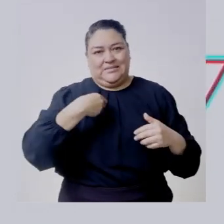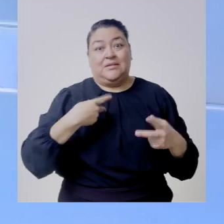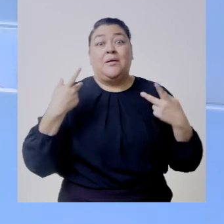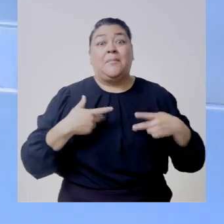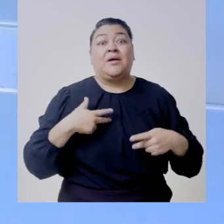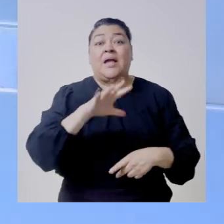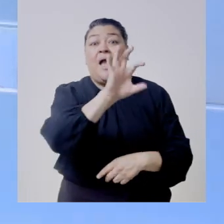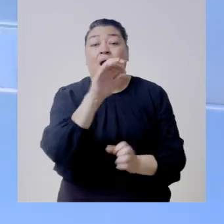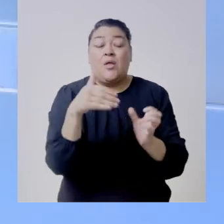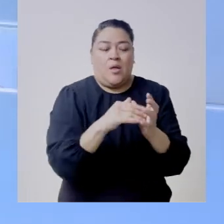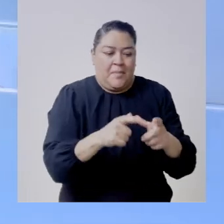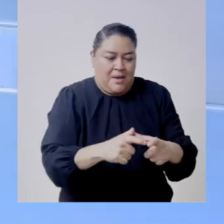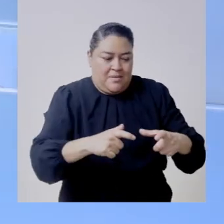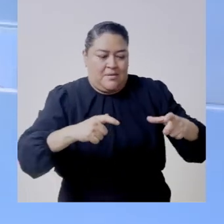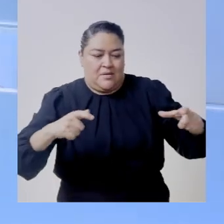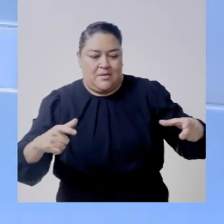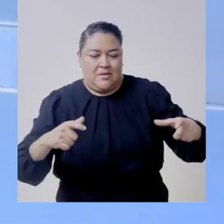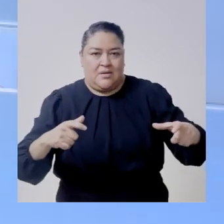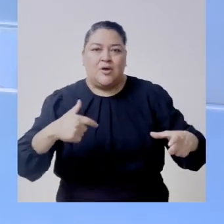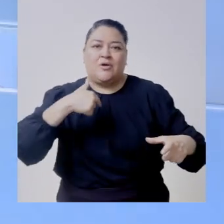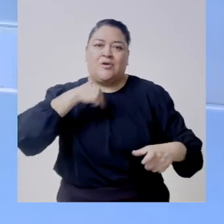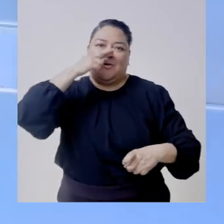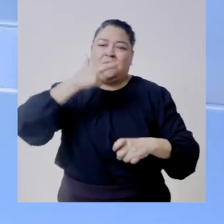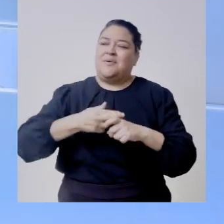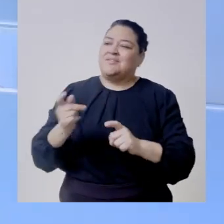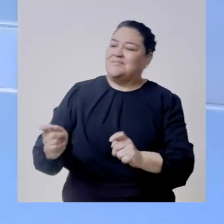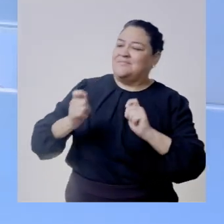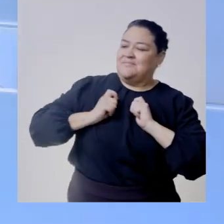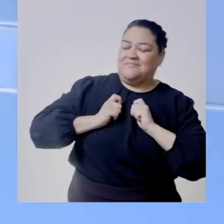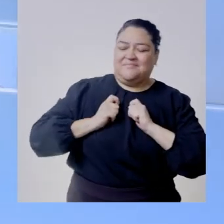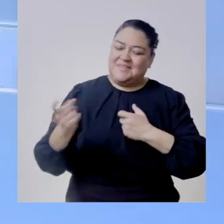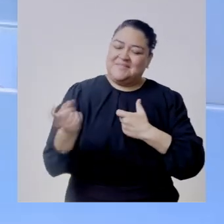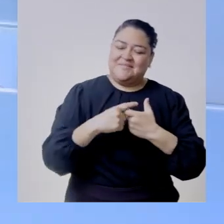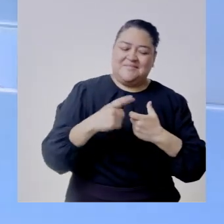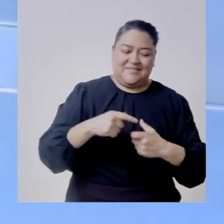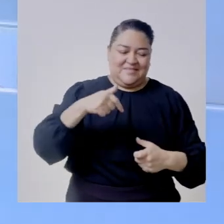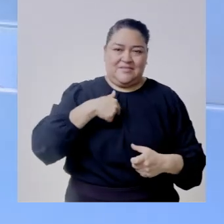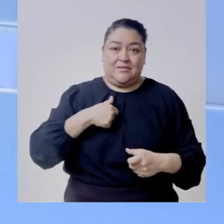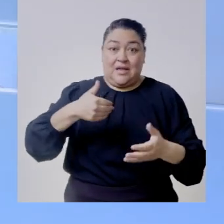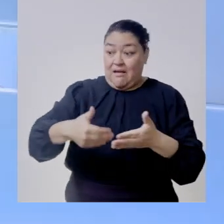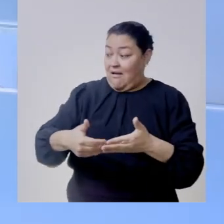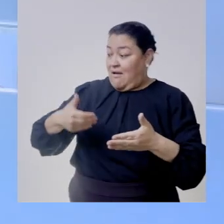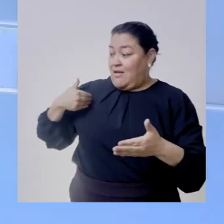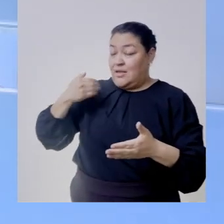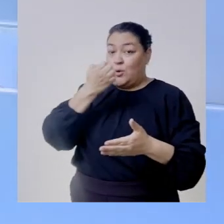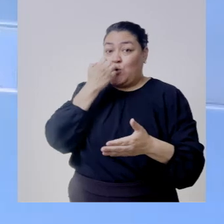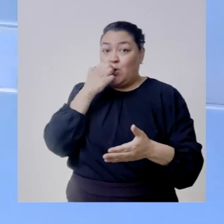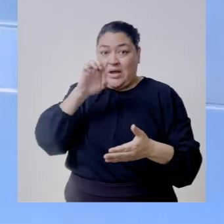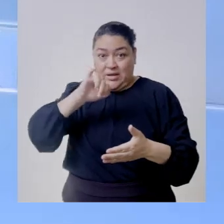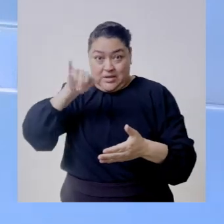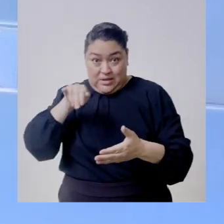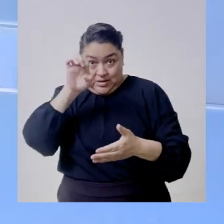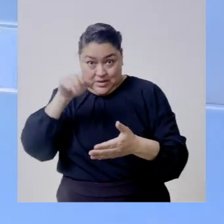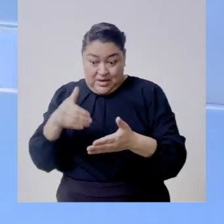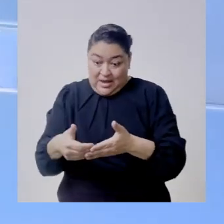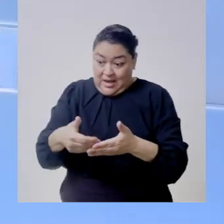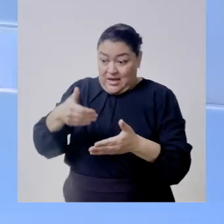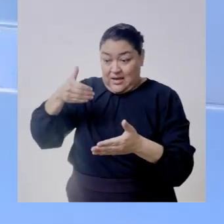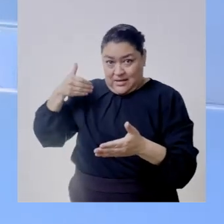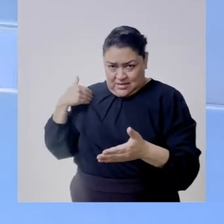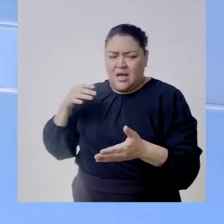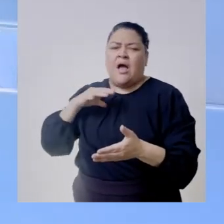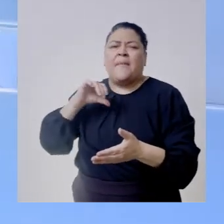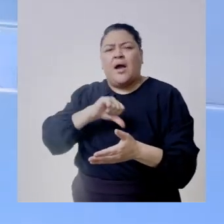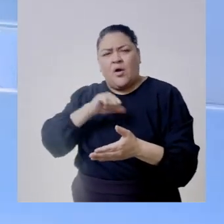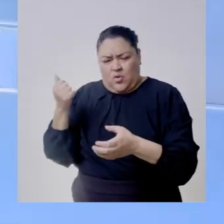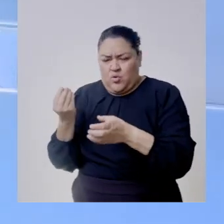pues se capacitó durante mi gestión sabes lucy antes la escuela judicial electoral y antes centro de capacitación